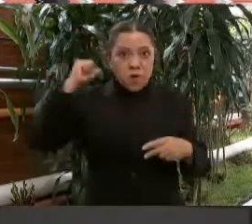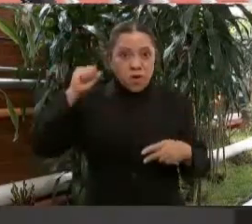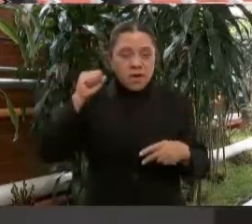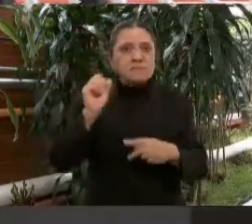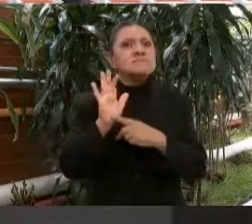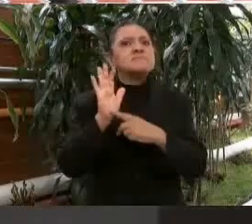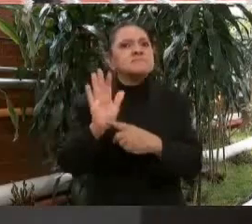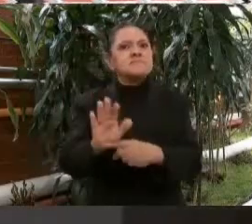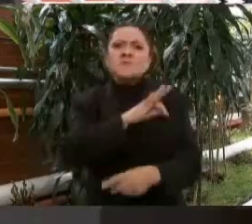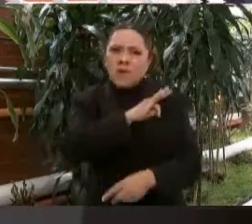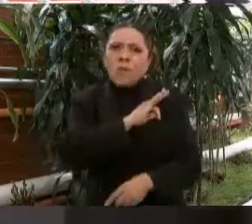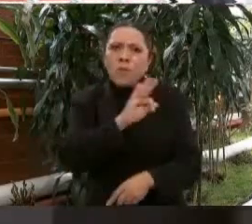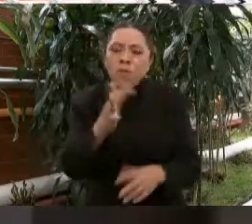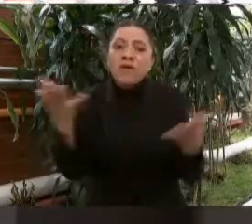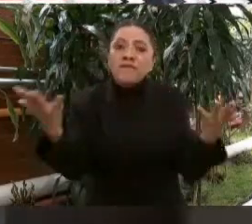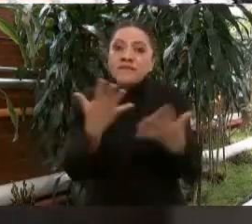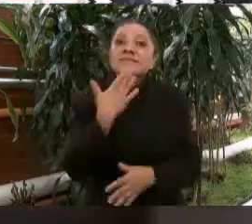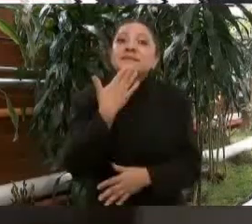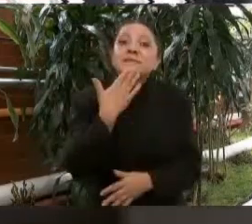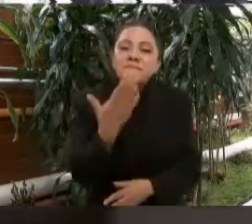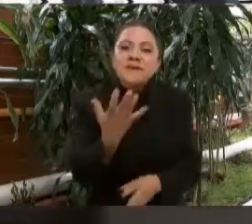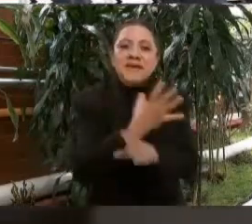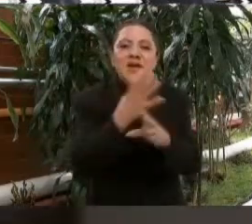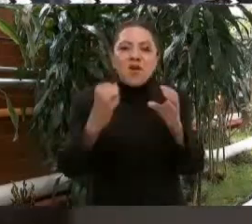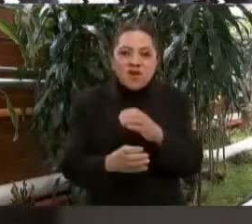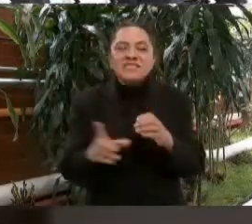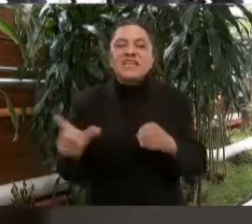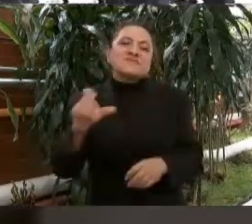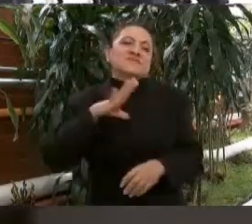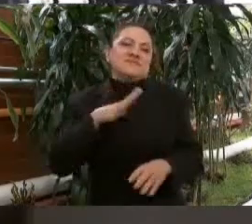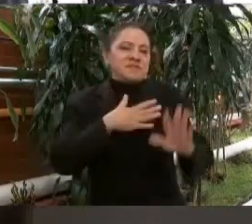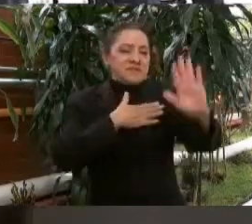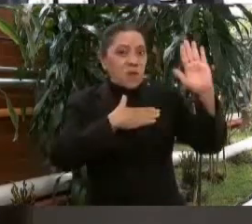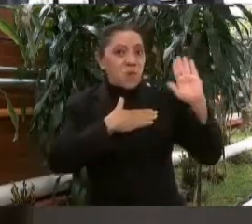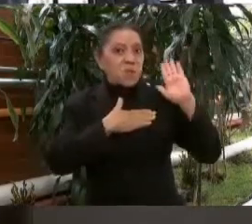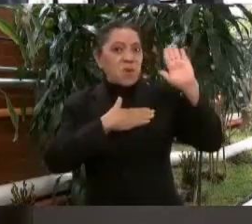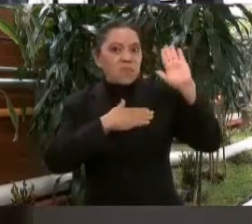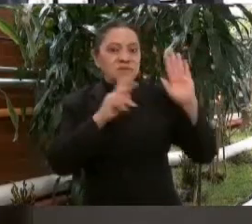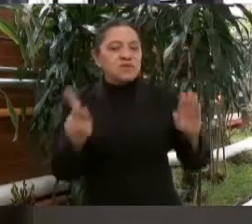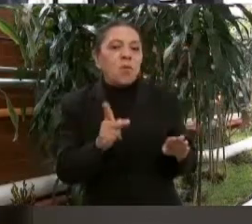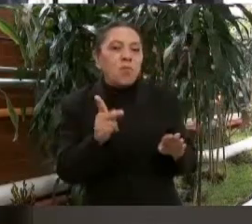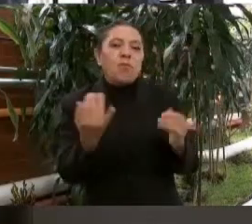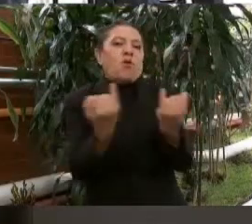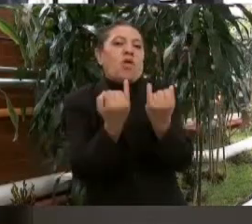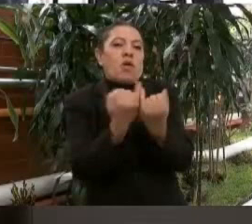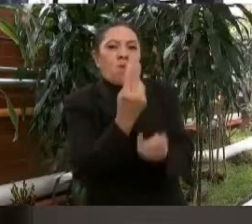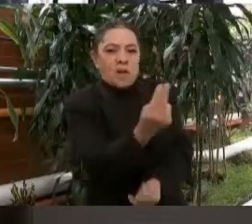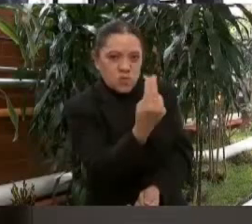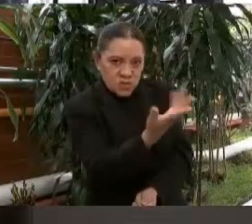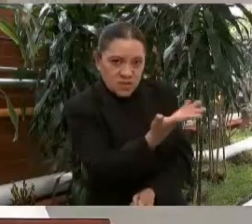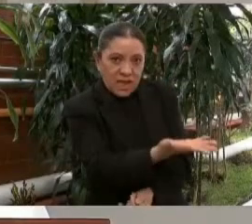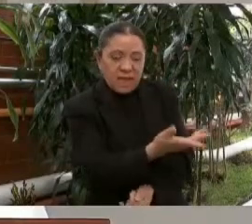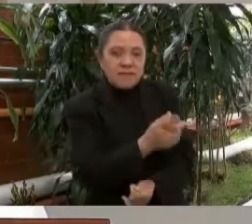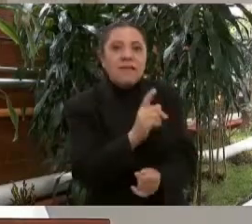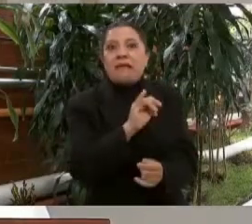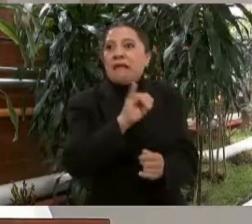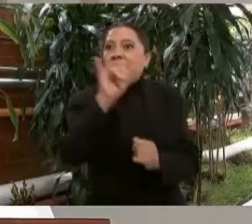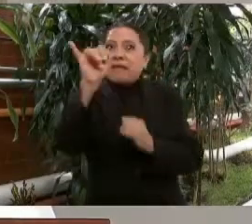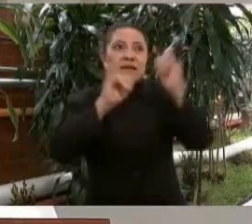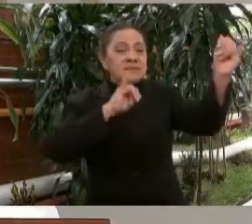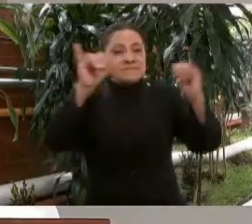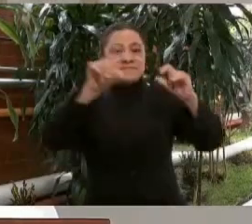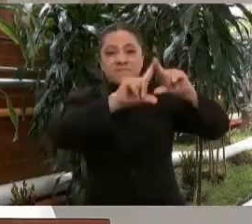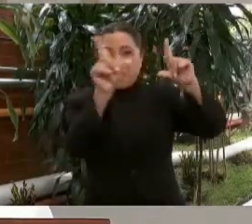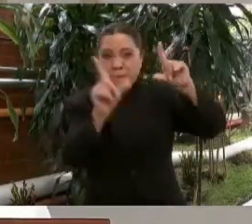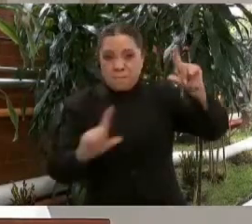cuando se tiene compromiso con el pueblo, como usted lo hace en cada rincón del país. Nos llena de orgullo